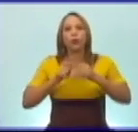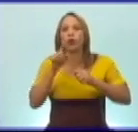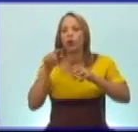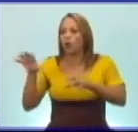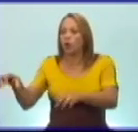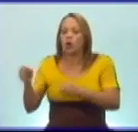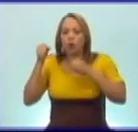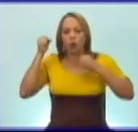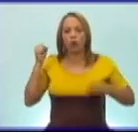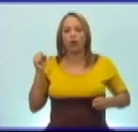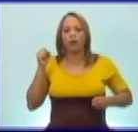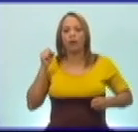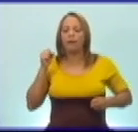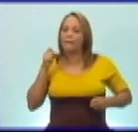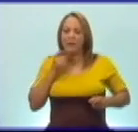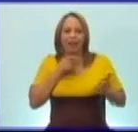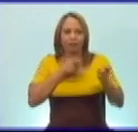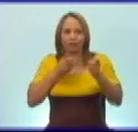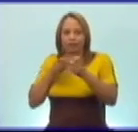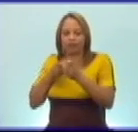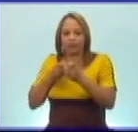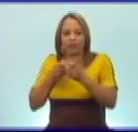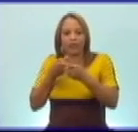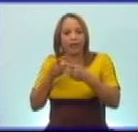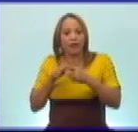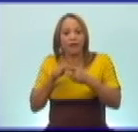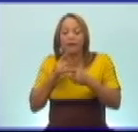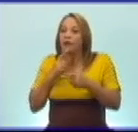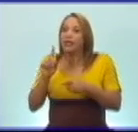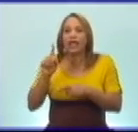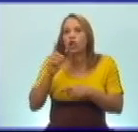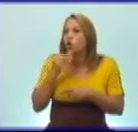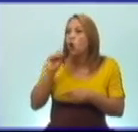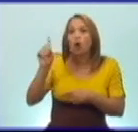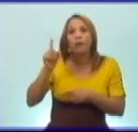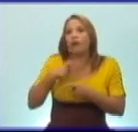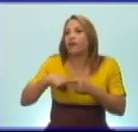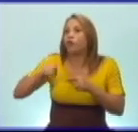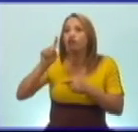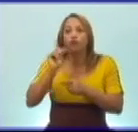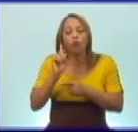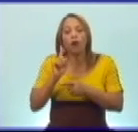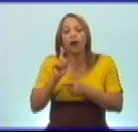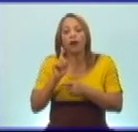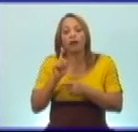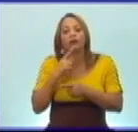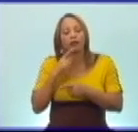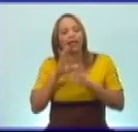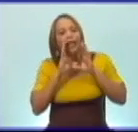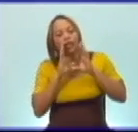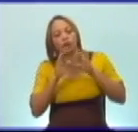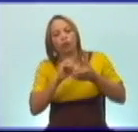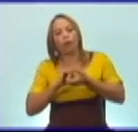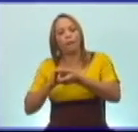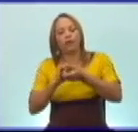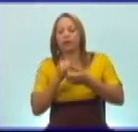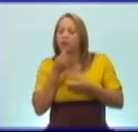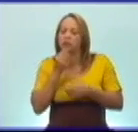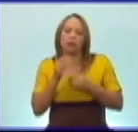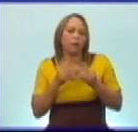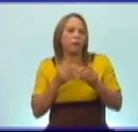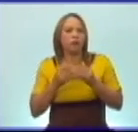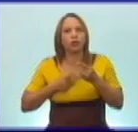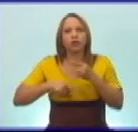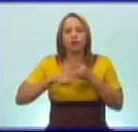arma para responder a los bandidos. No suba, profe, le gritó un compañero, pero él subió.